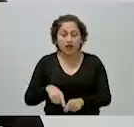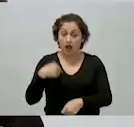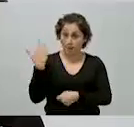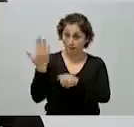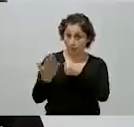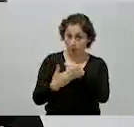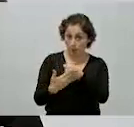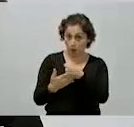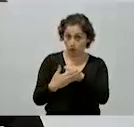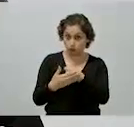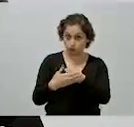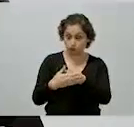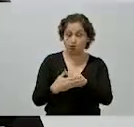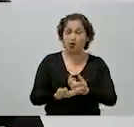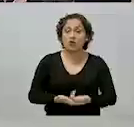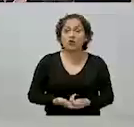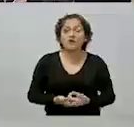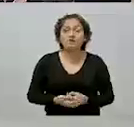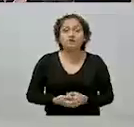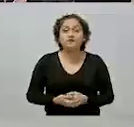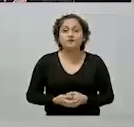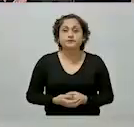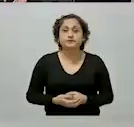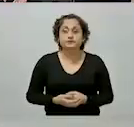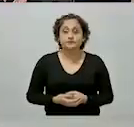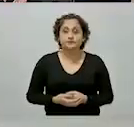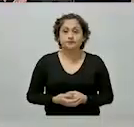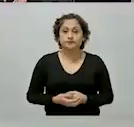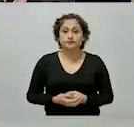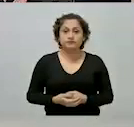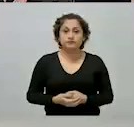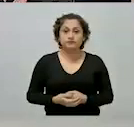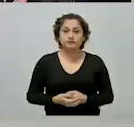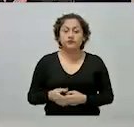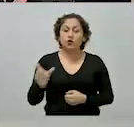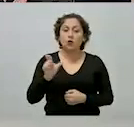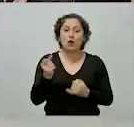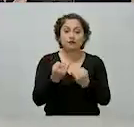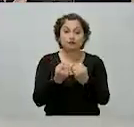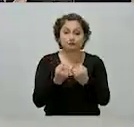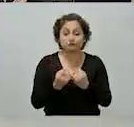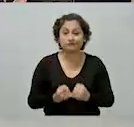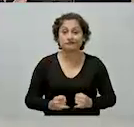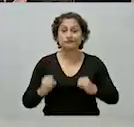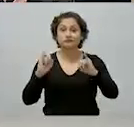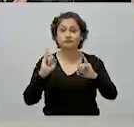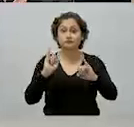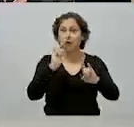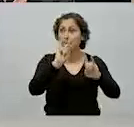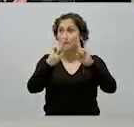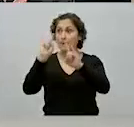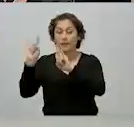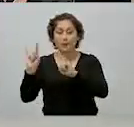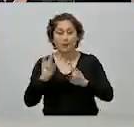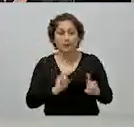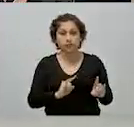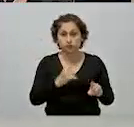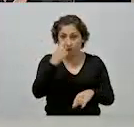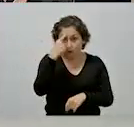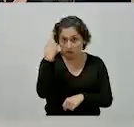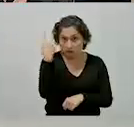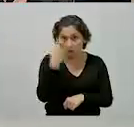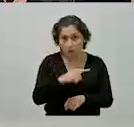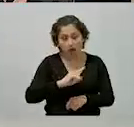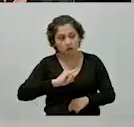van a establecer, que se